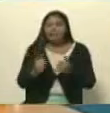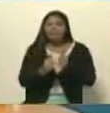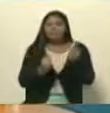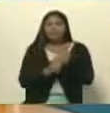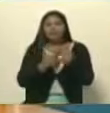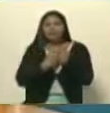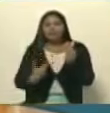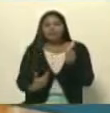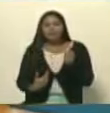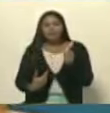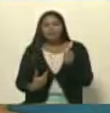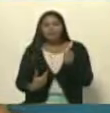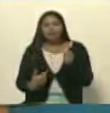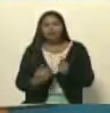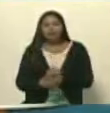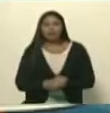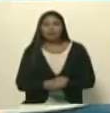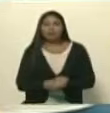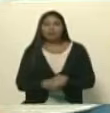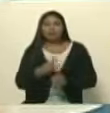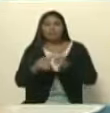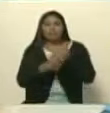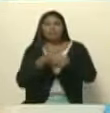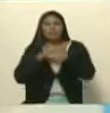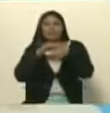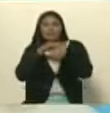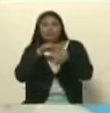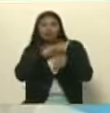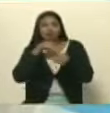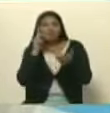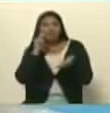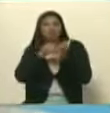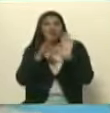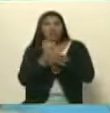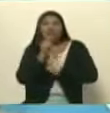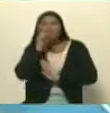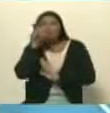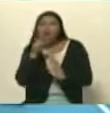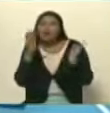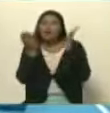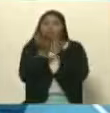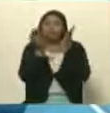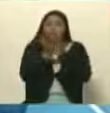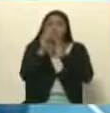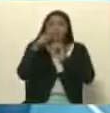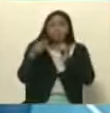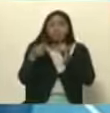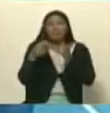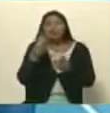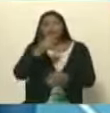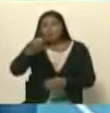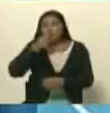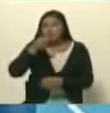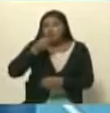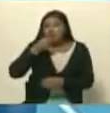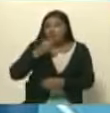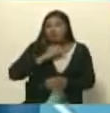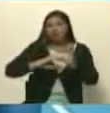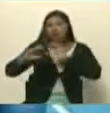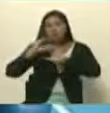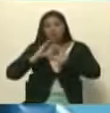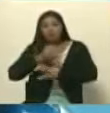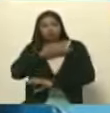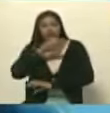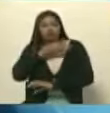cómo se ha venido masificando además la participación, no solamente de quienes estudian para poder ejercer el periodismo, la comunicación,